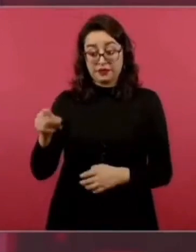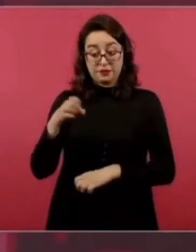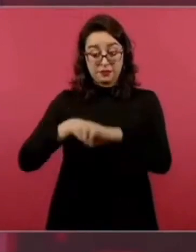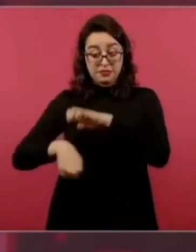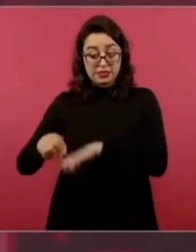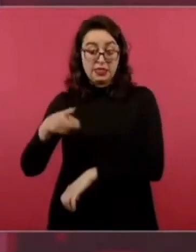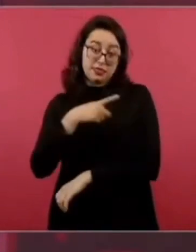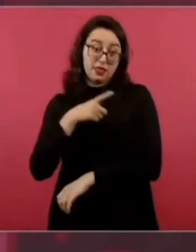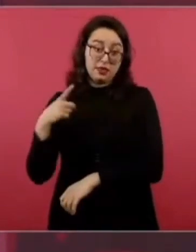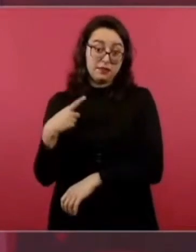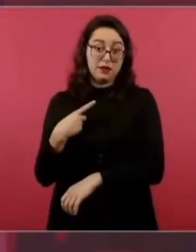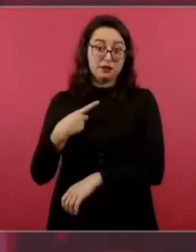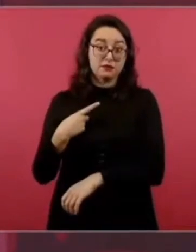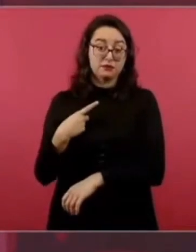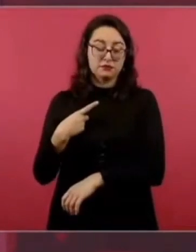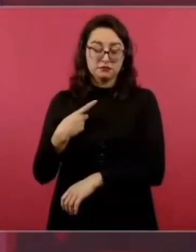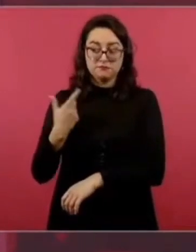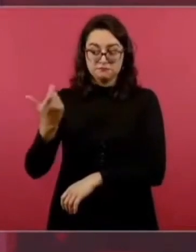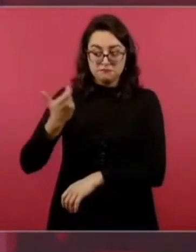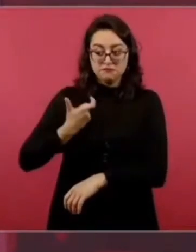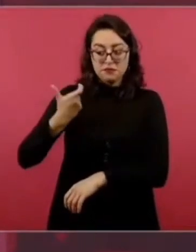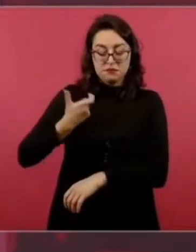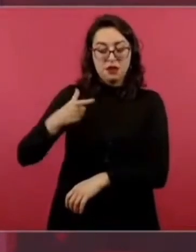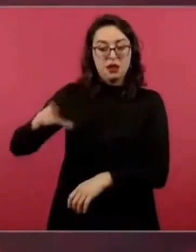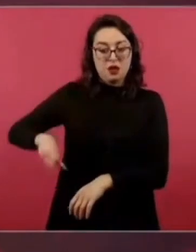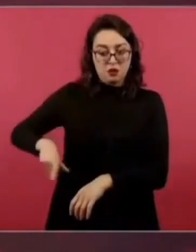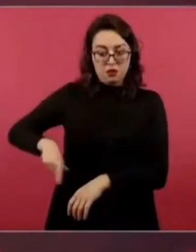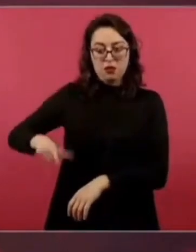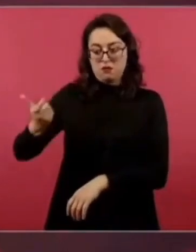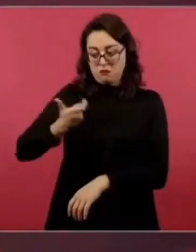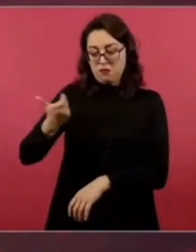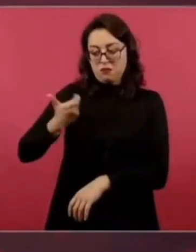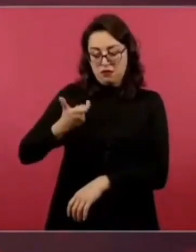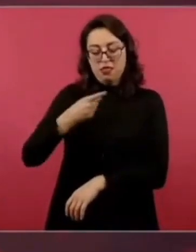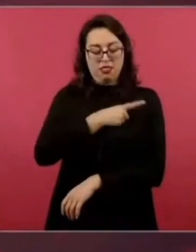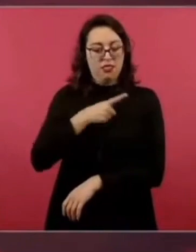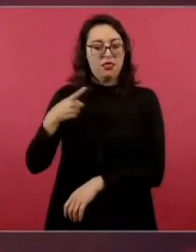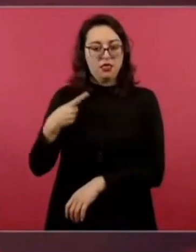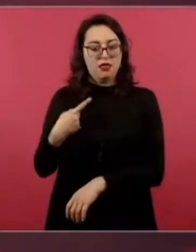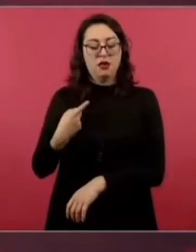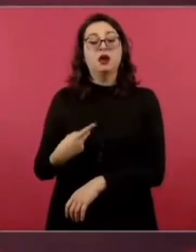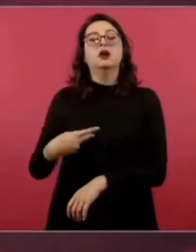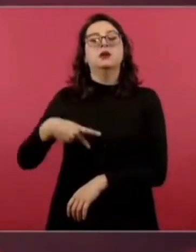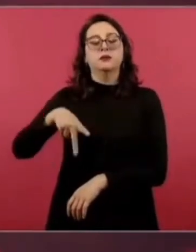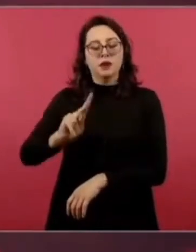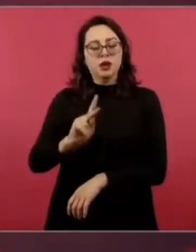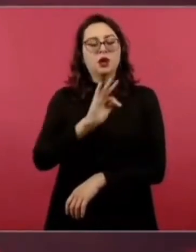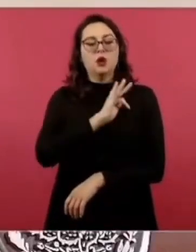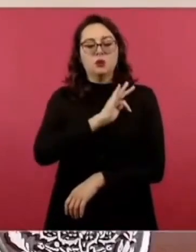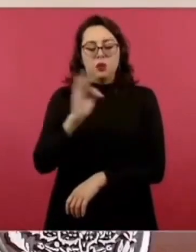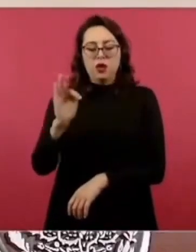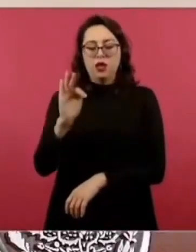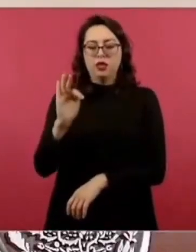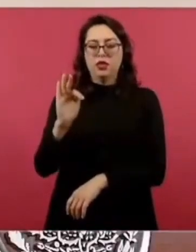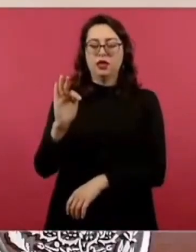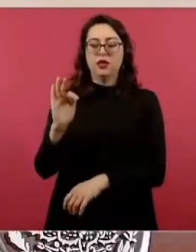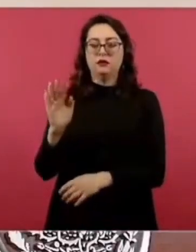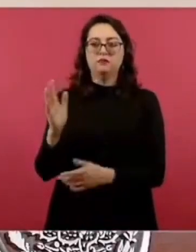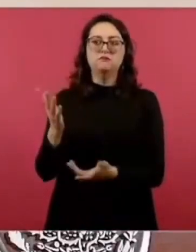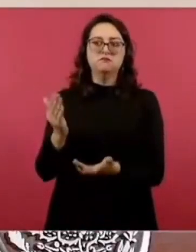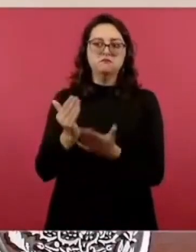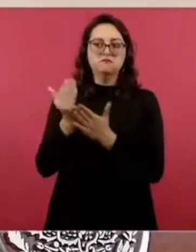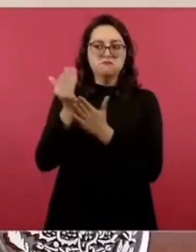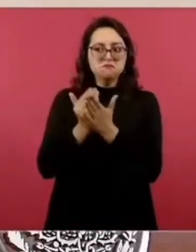gobierno o que tiene la empresa con el gobierno en su conjunto no se va a condonar